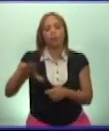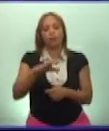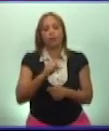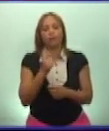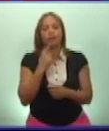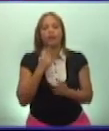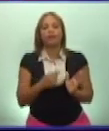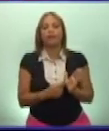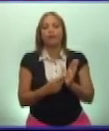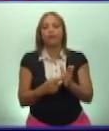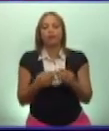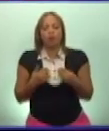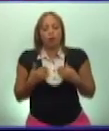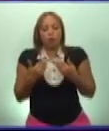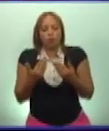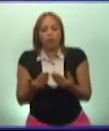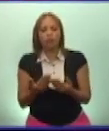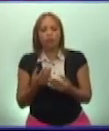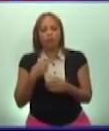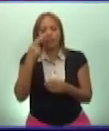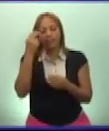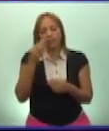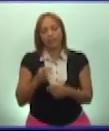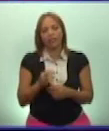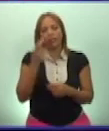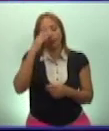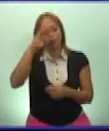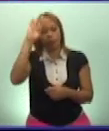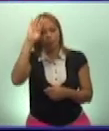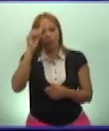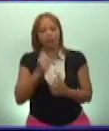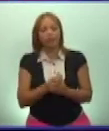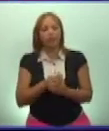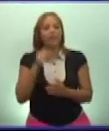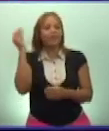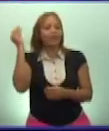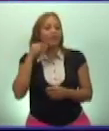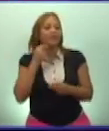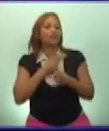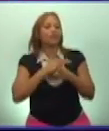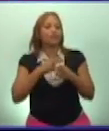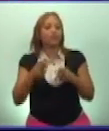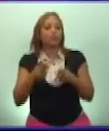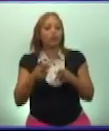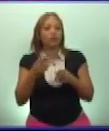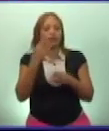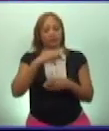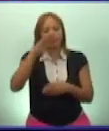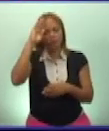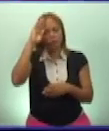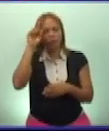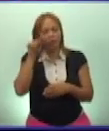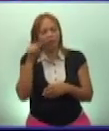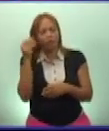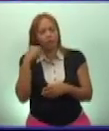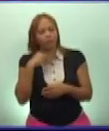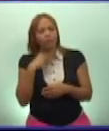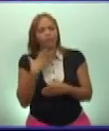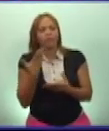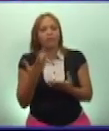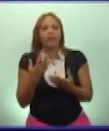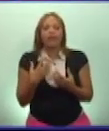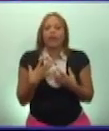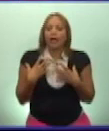el orgullo de ser cubano, conociendo la historia de nuestro país, tendrás los argumentos para